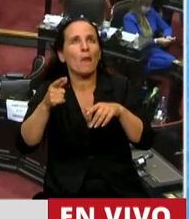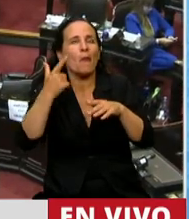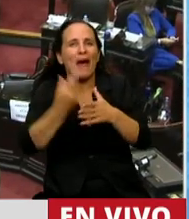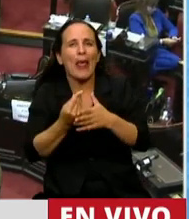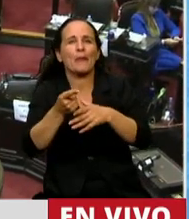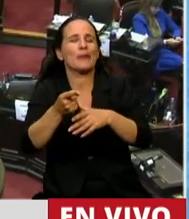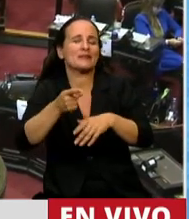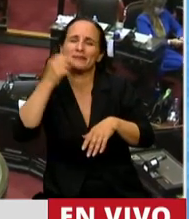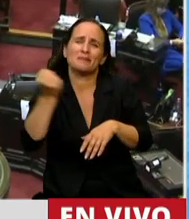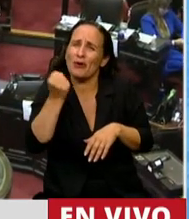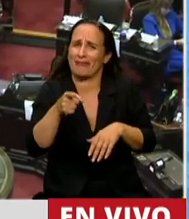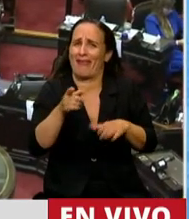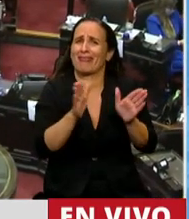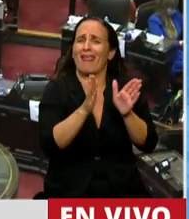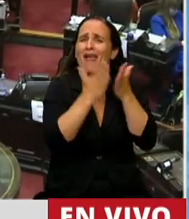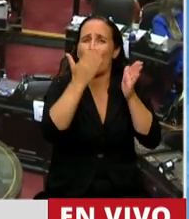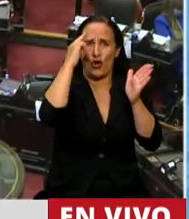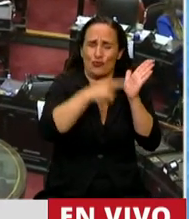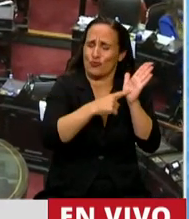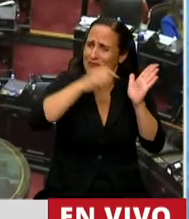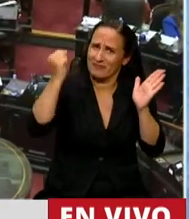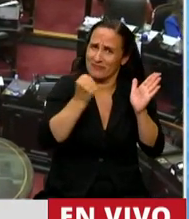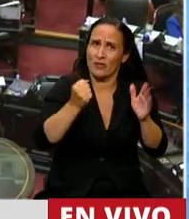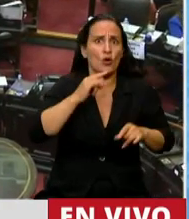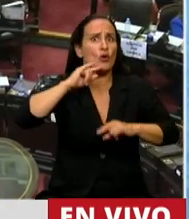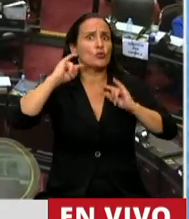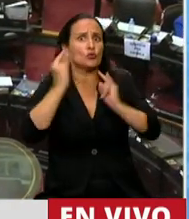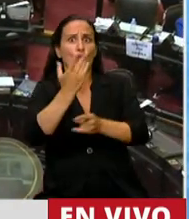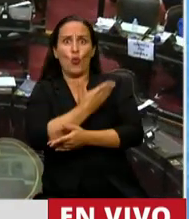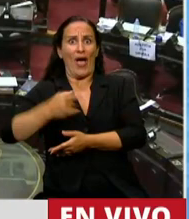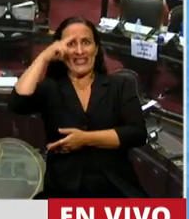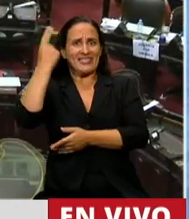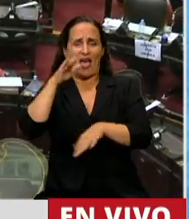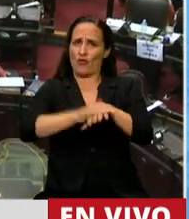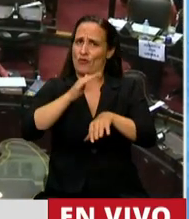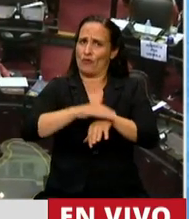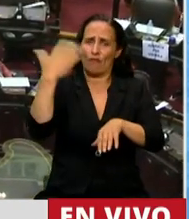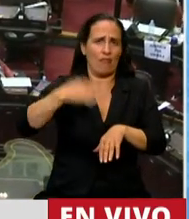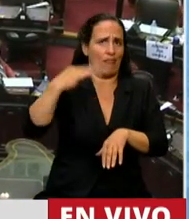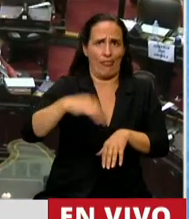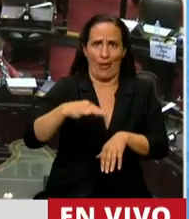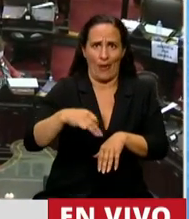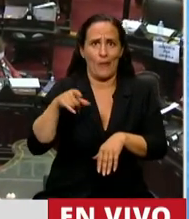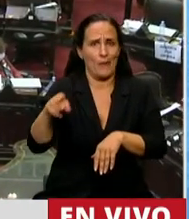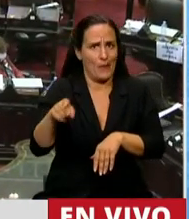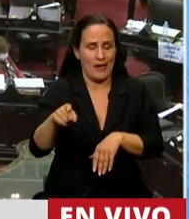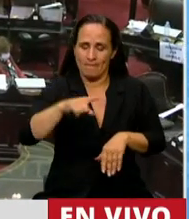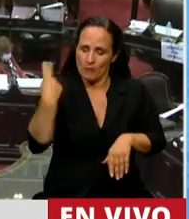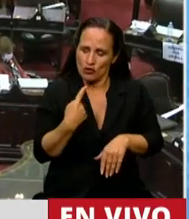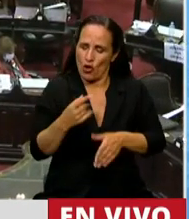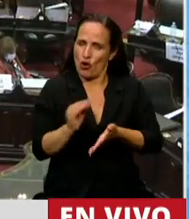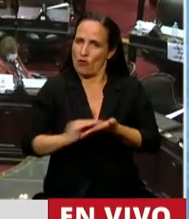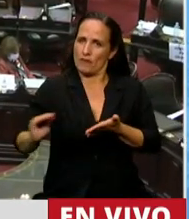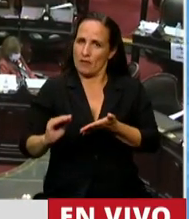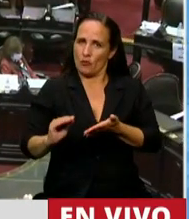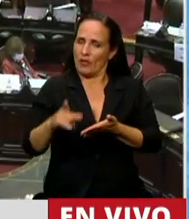Constitución y que el Estado lo tiene que garantizar y que la Constitución nos exige como legisladores tener muy presente y el ojo